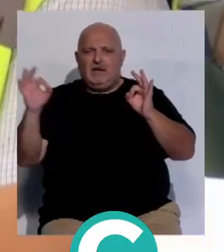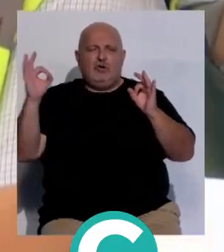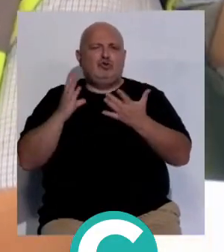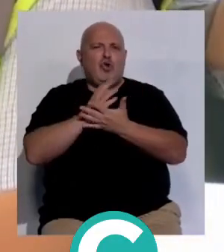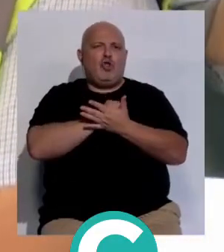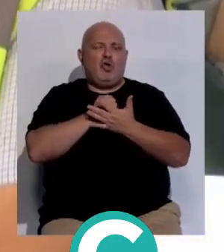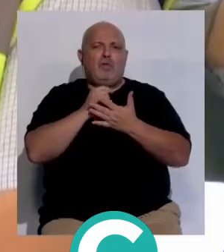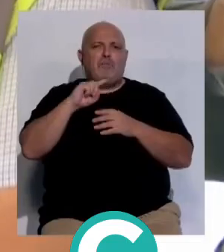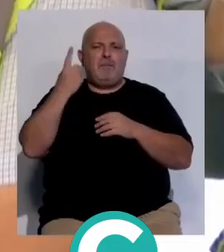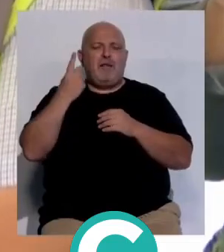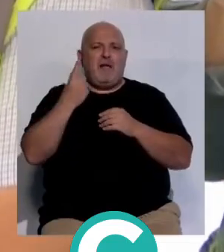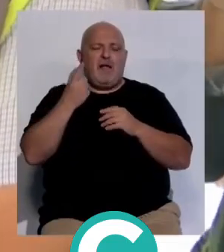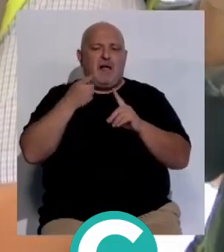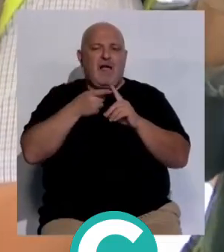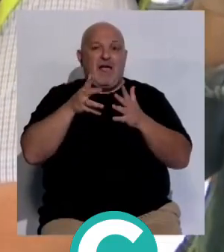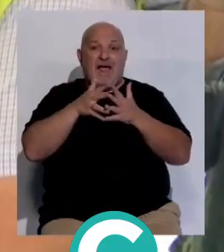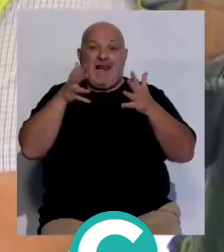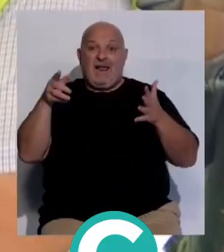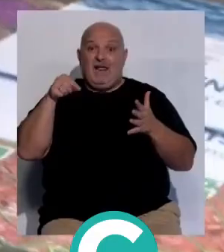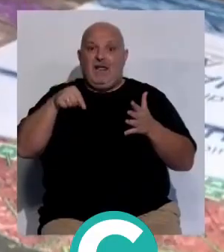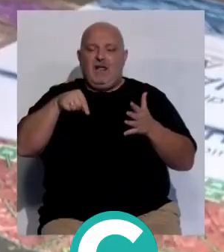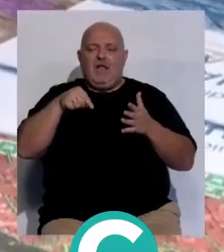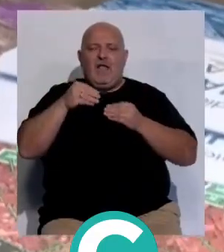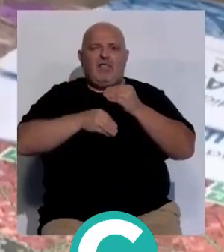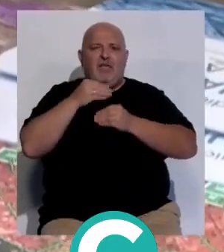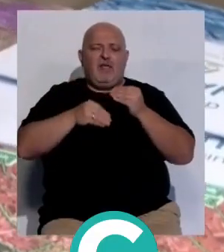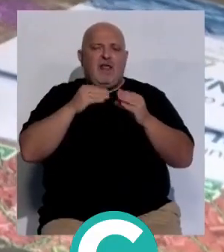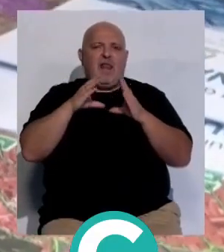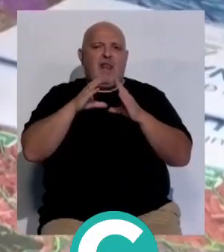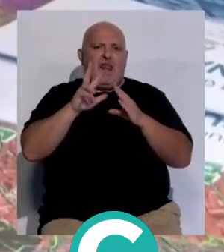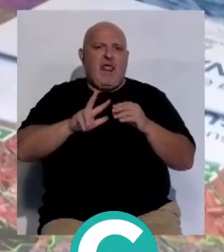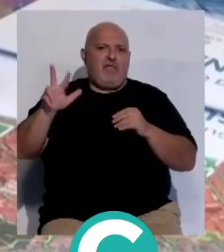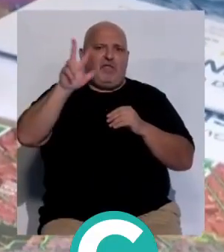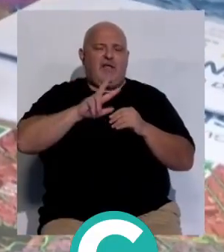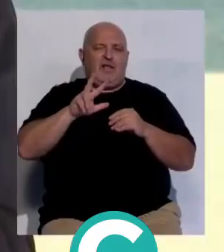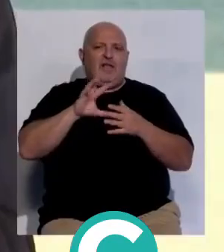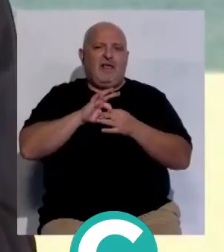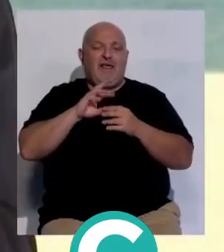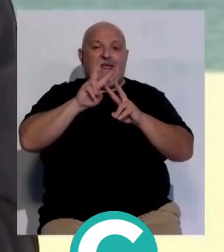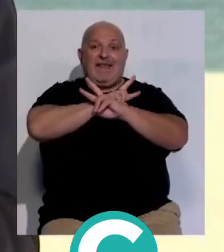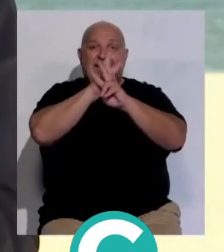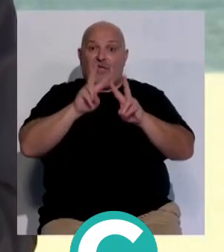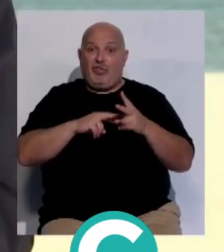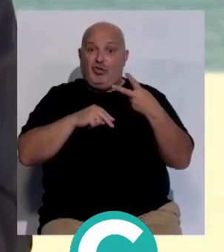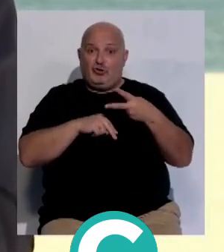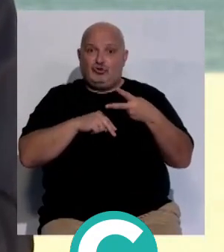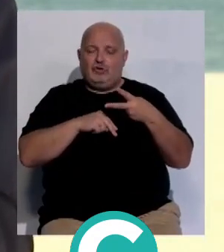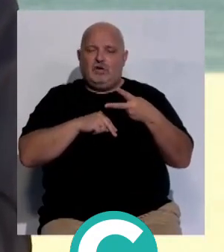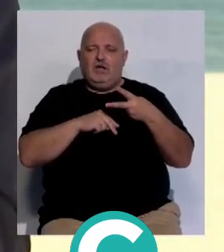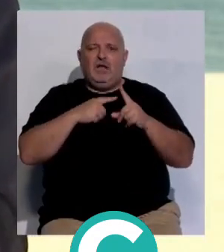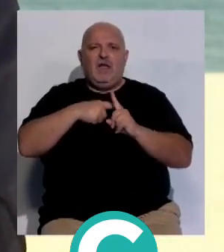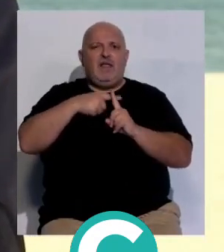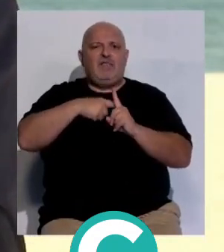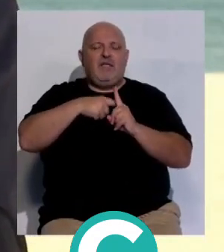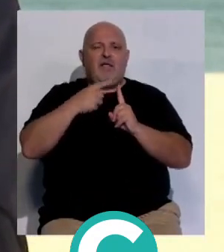la primera aplicación a gran escala que se hace a nivel nacional y a nivel internacional del índice